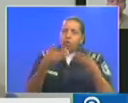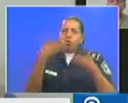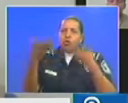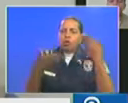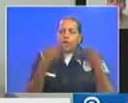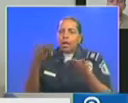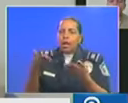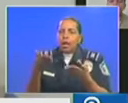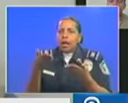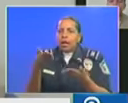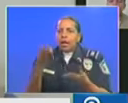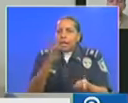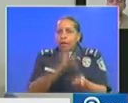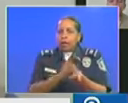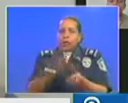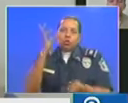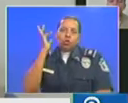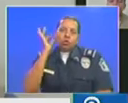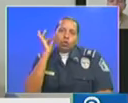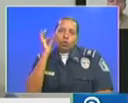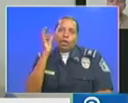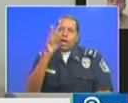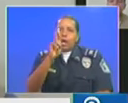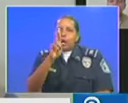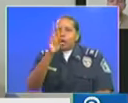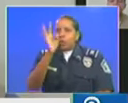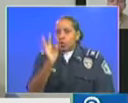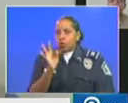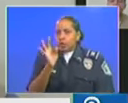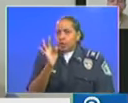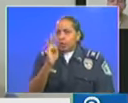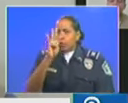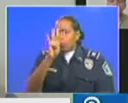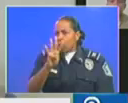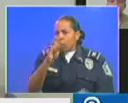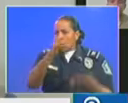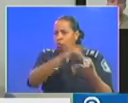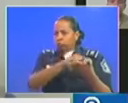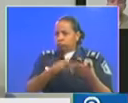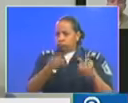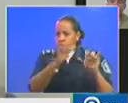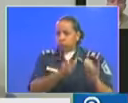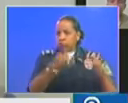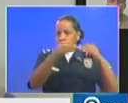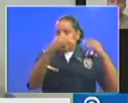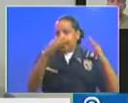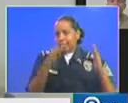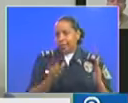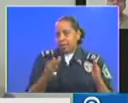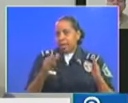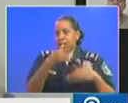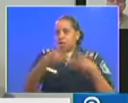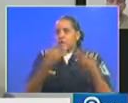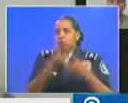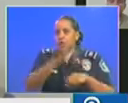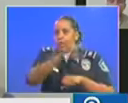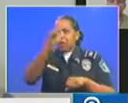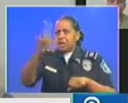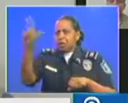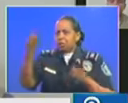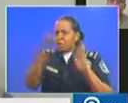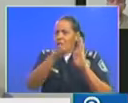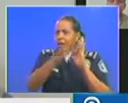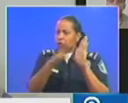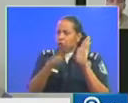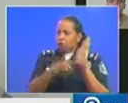Turner ya hemos tenido un tercer fin de semana con cuarentena absoluta en el país esa va a ser la norma a partir